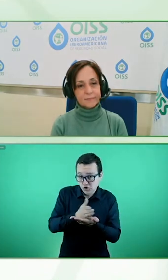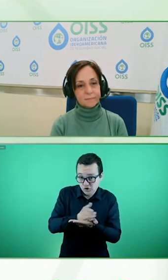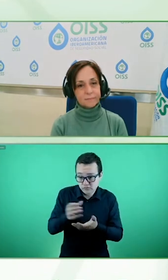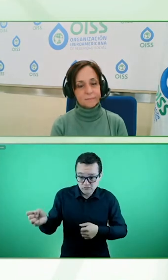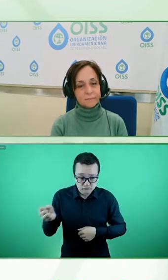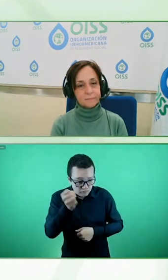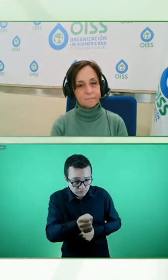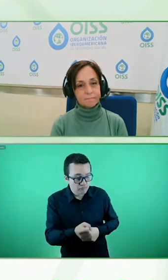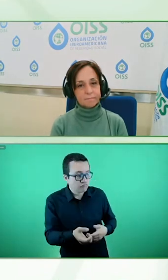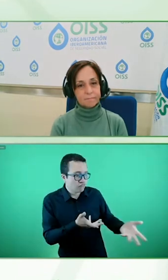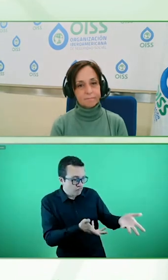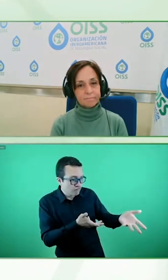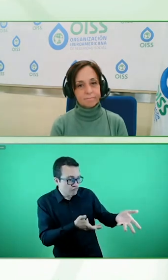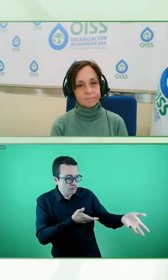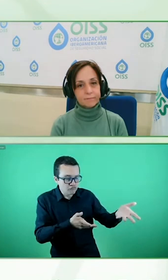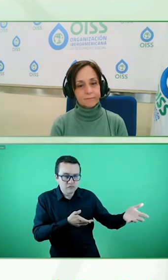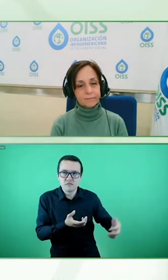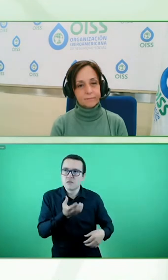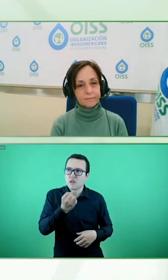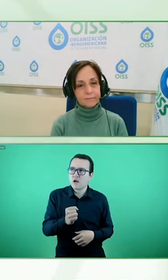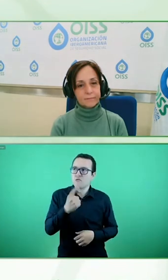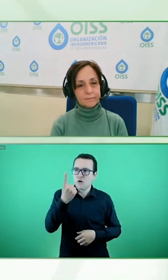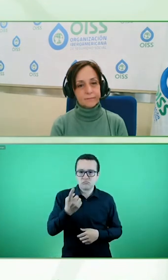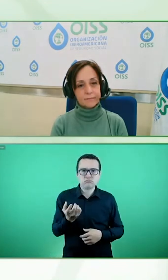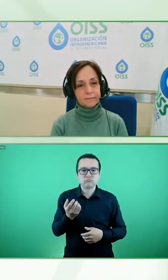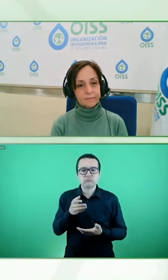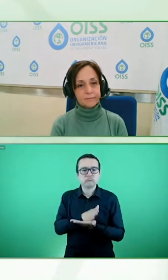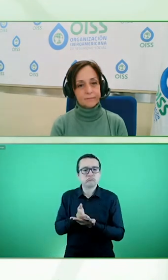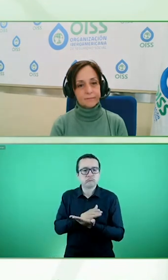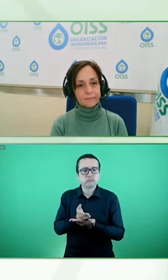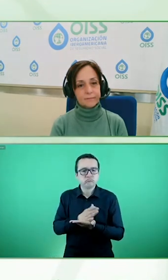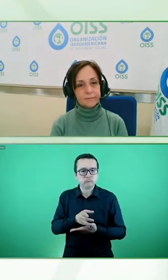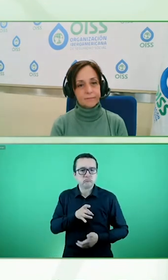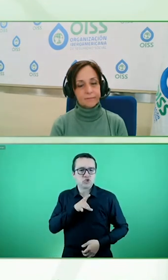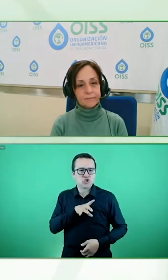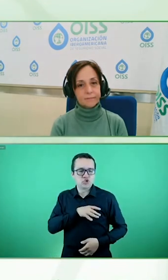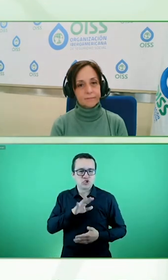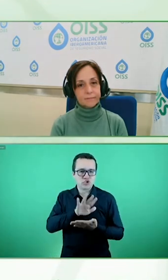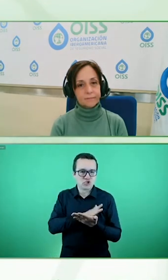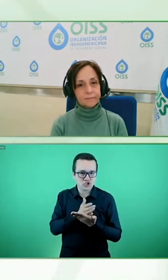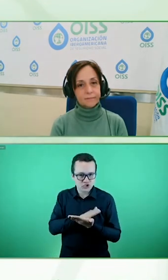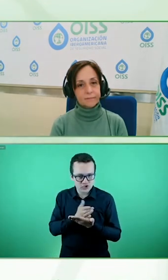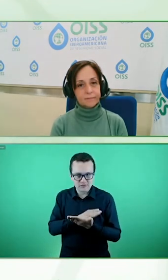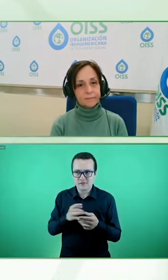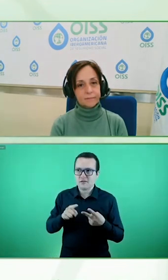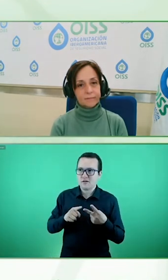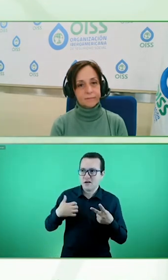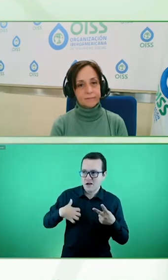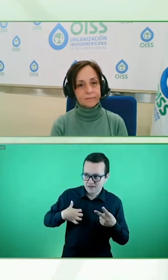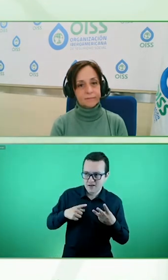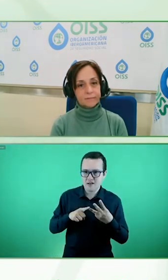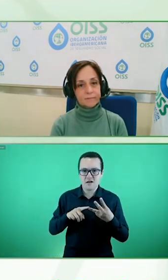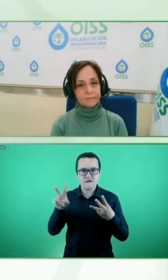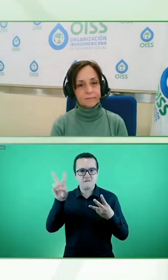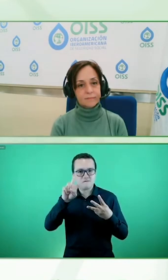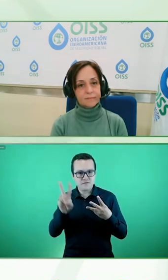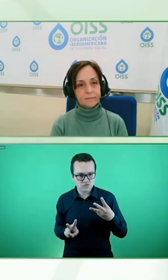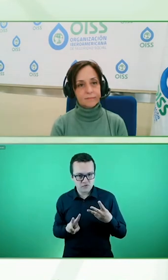en una sesión intérpretes en lengua de señas chilena en lengua de señas argentina en lengua de señas venezolana y creo que lo que